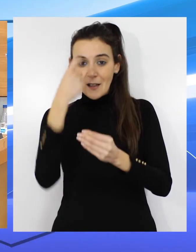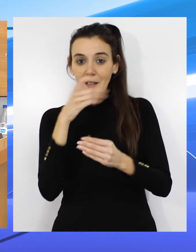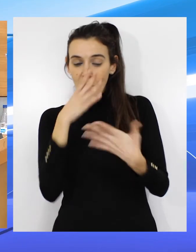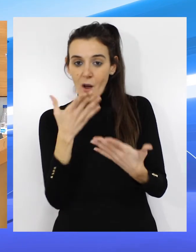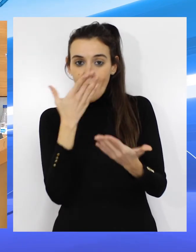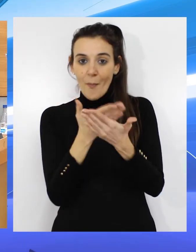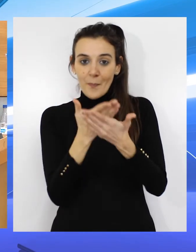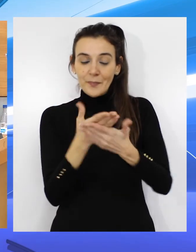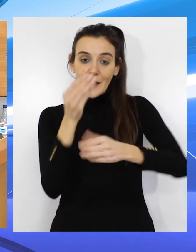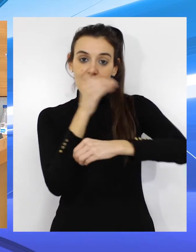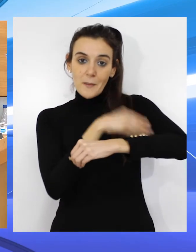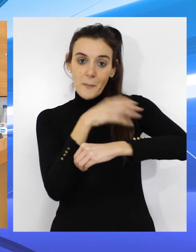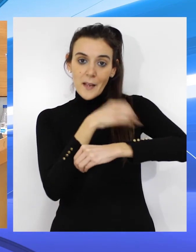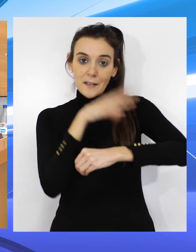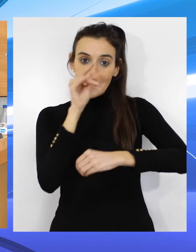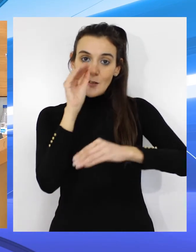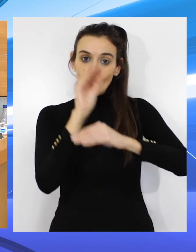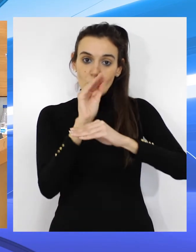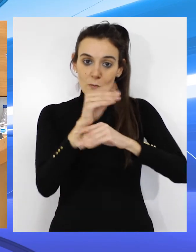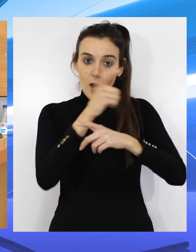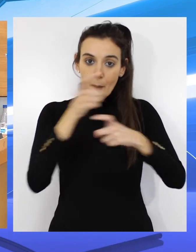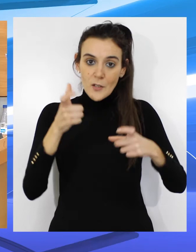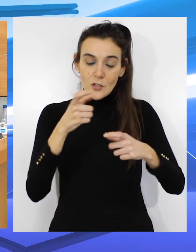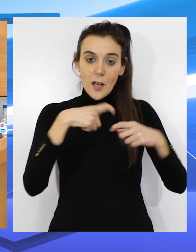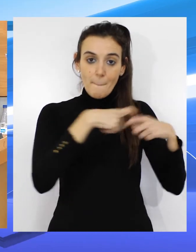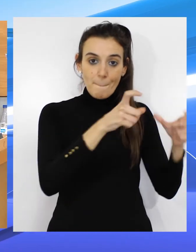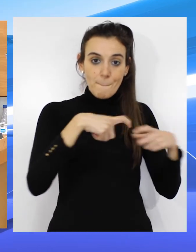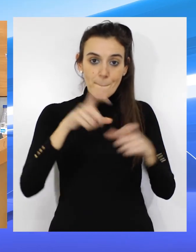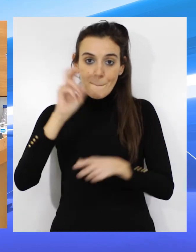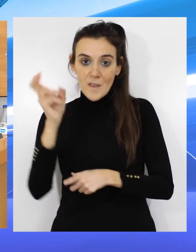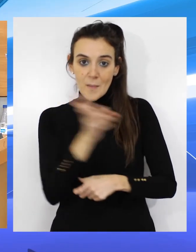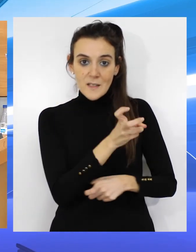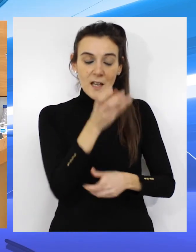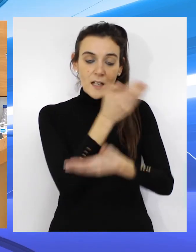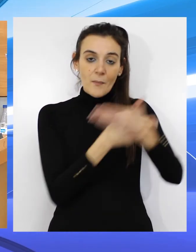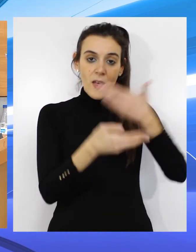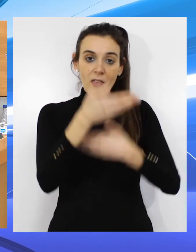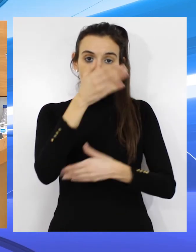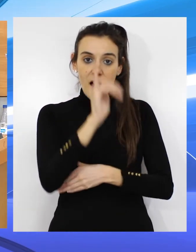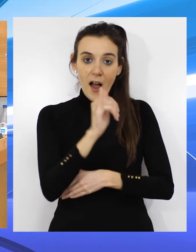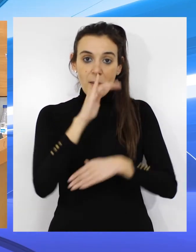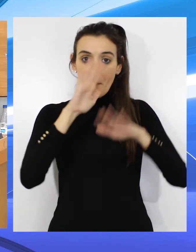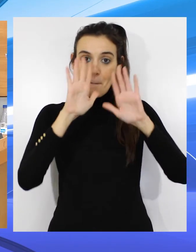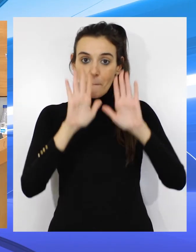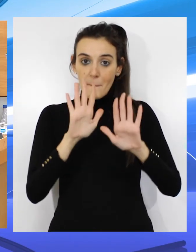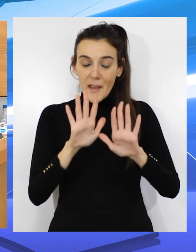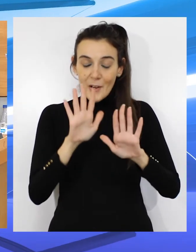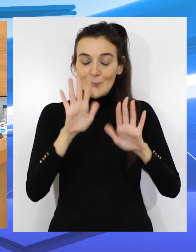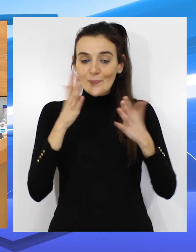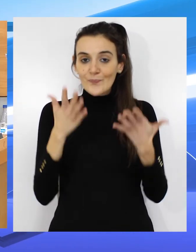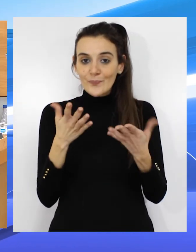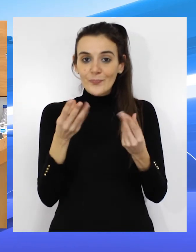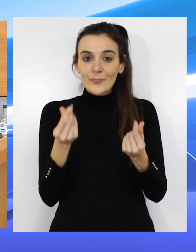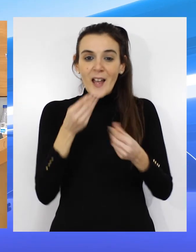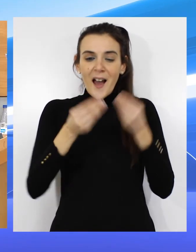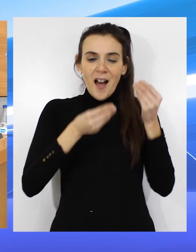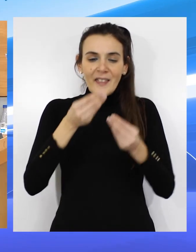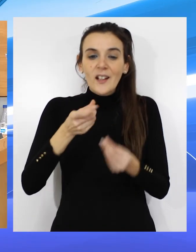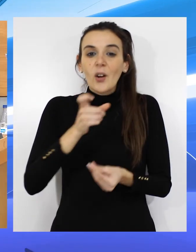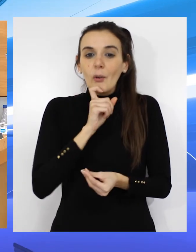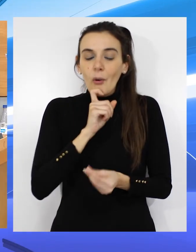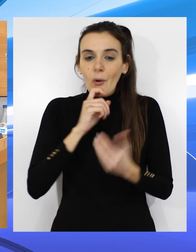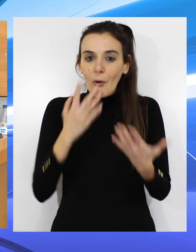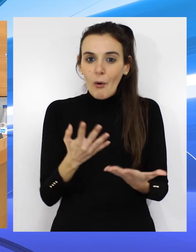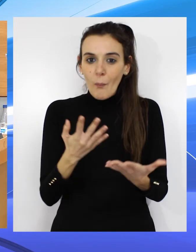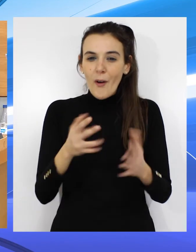que sí que hay que invertir en personas con diversidad, en personas con discapacidad, pero hay que